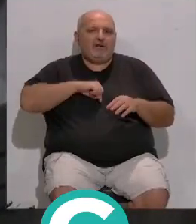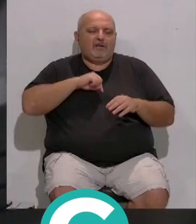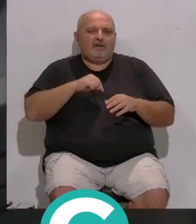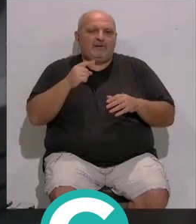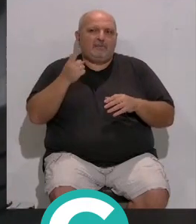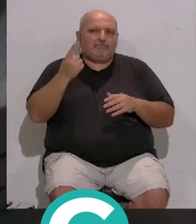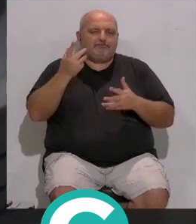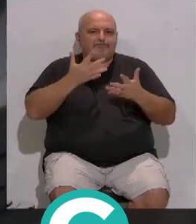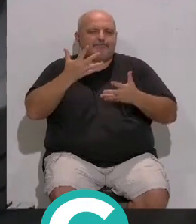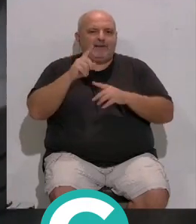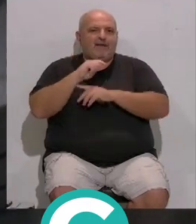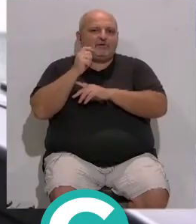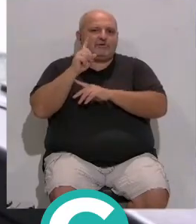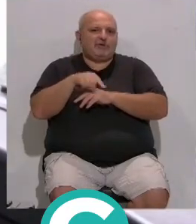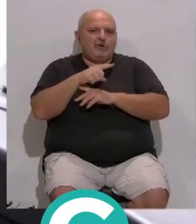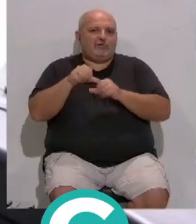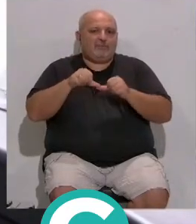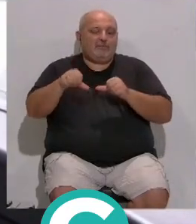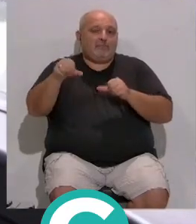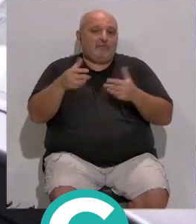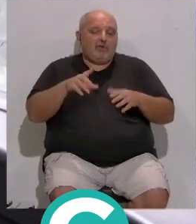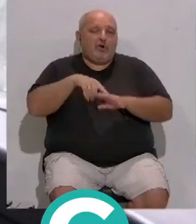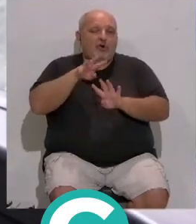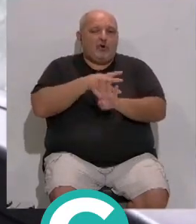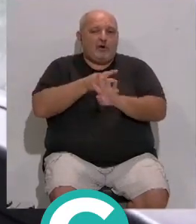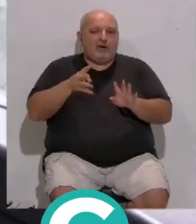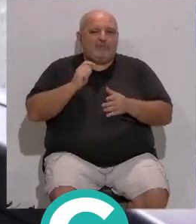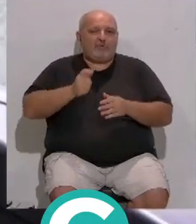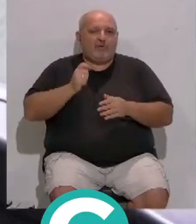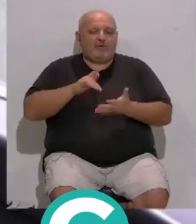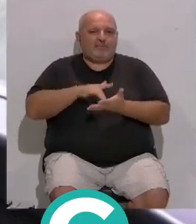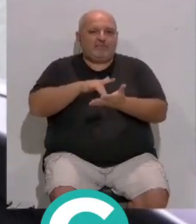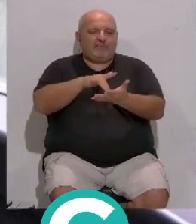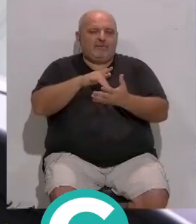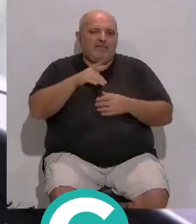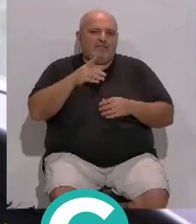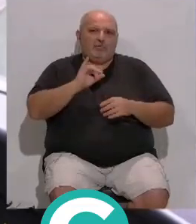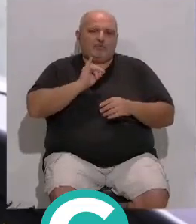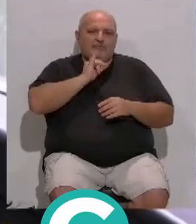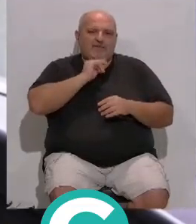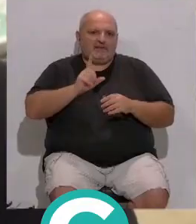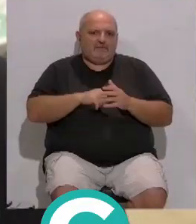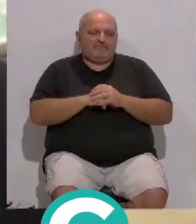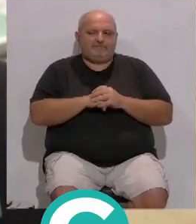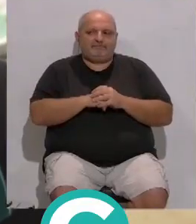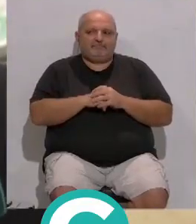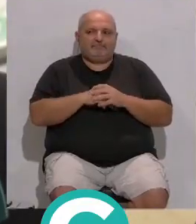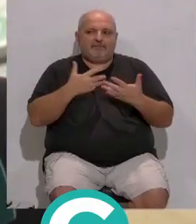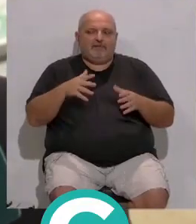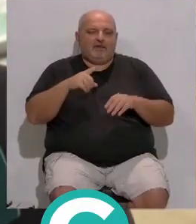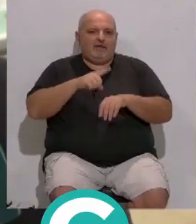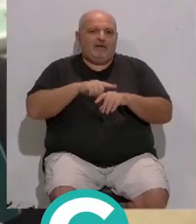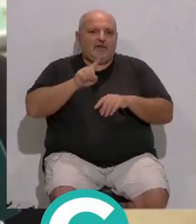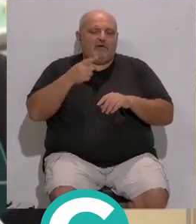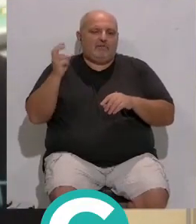recelos... ...sobre el éxito de este medio... ...que entiende por los horarios y frecuencias... ...de sus trayectos es insuficiente. ...no es normal que llegue a cada hora a